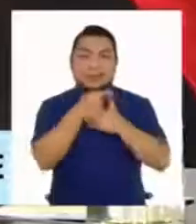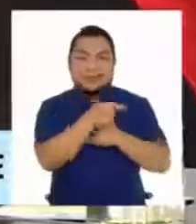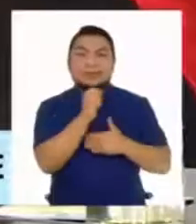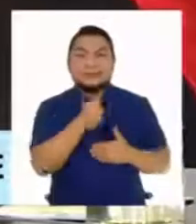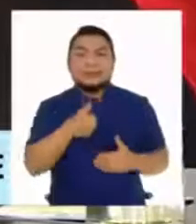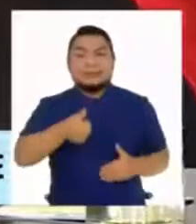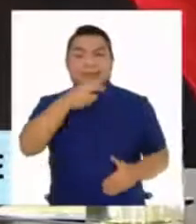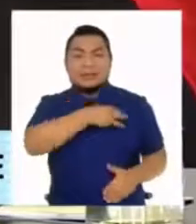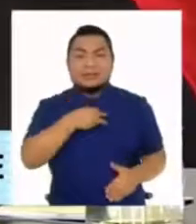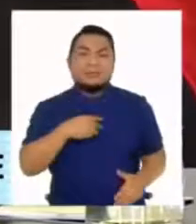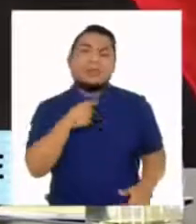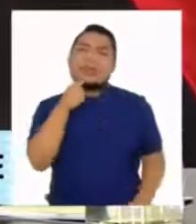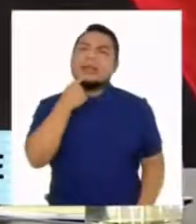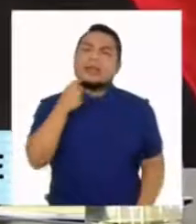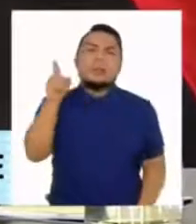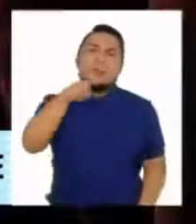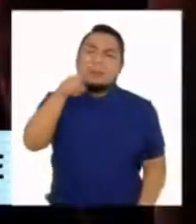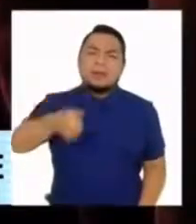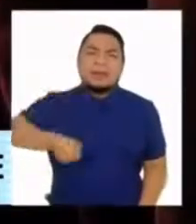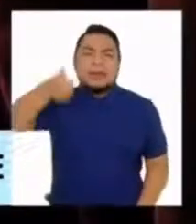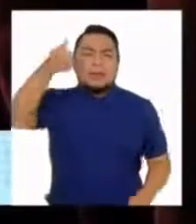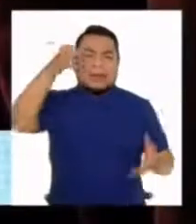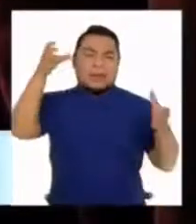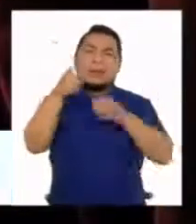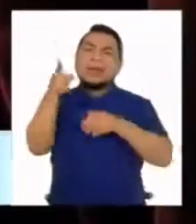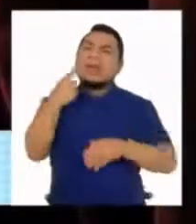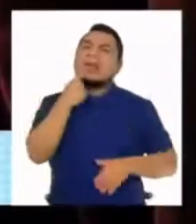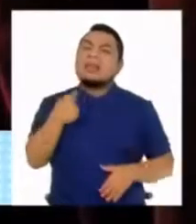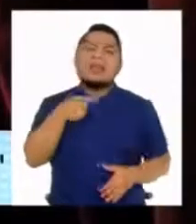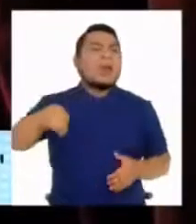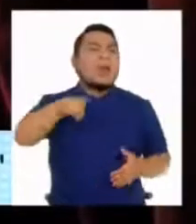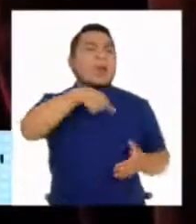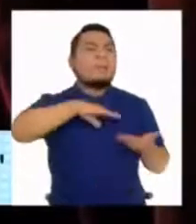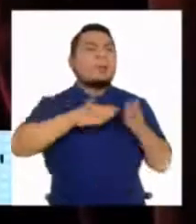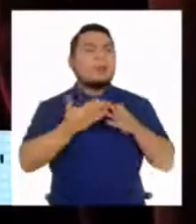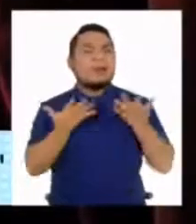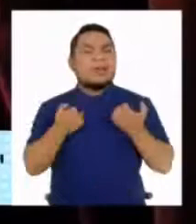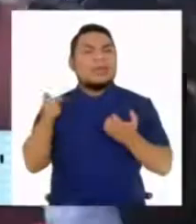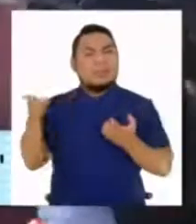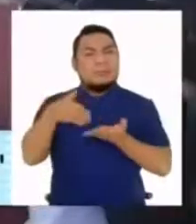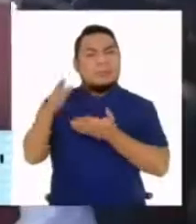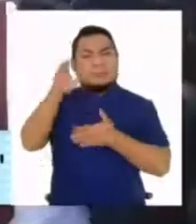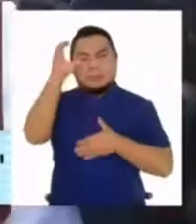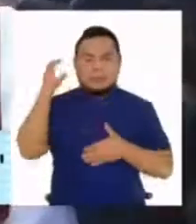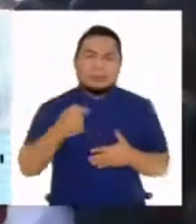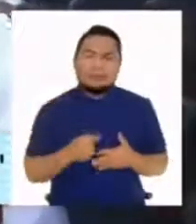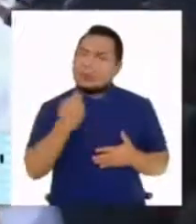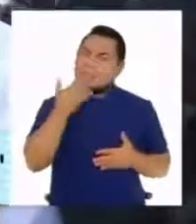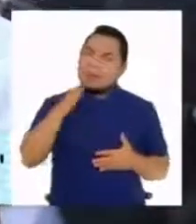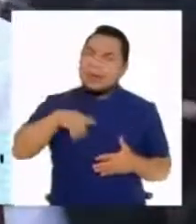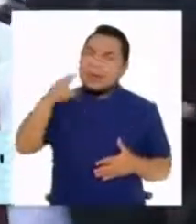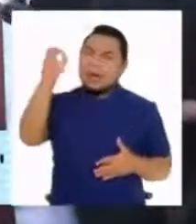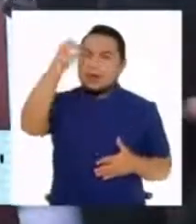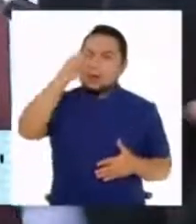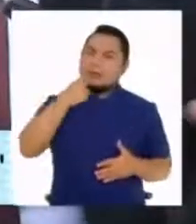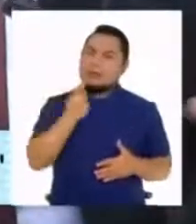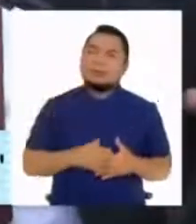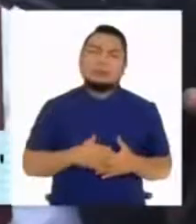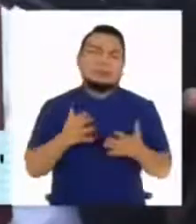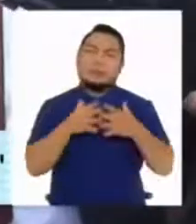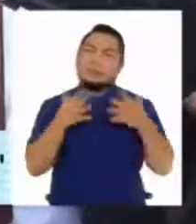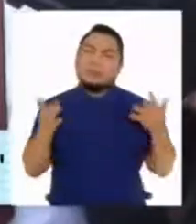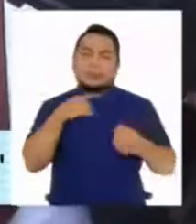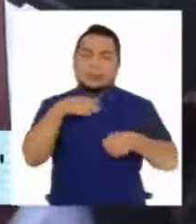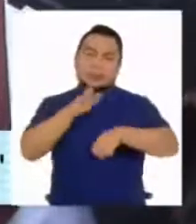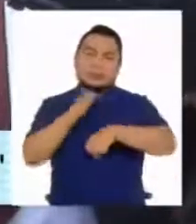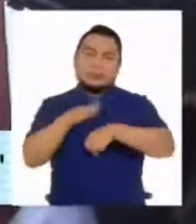Hola amigos de Público Antadores, el día de hoy tendremos a conocer las declaraciones de Guido Bellido en relación a los temas polémicos